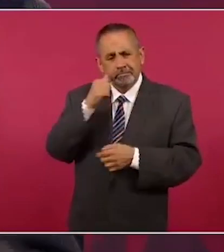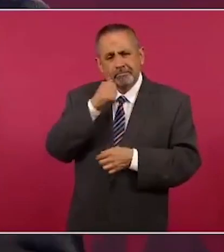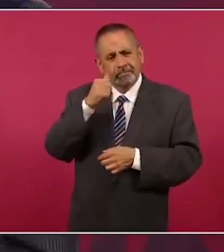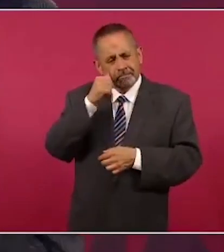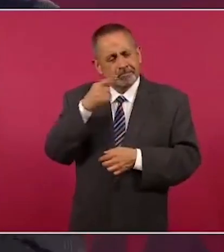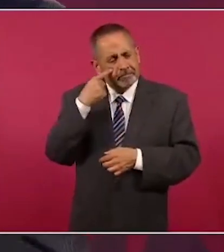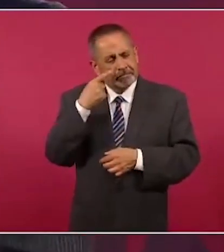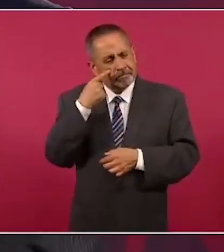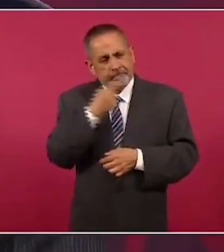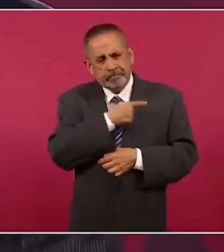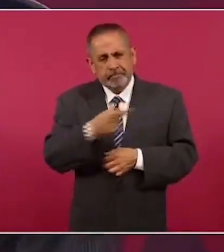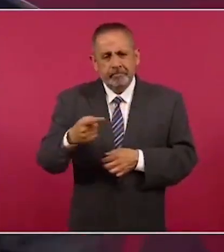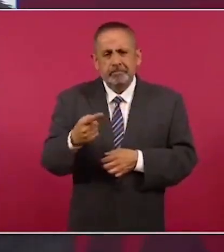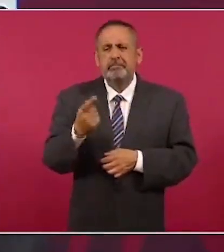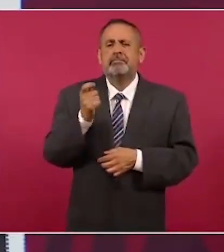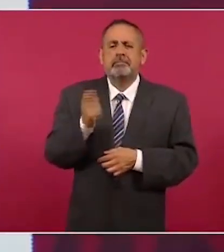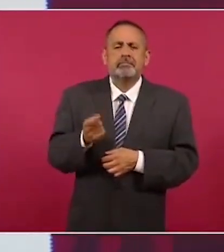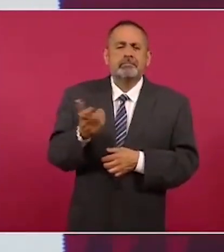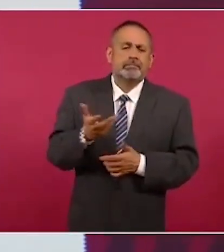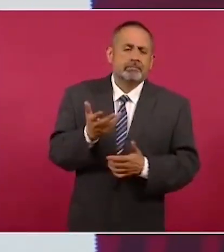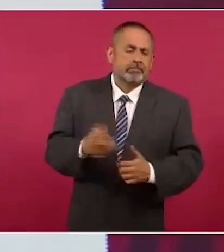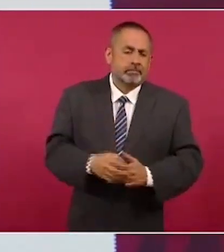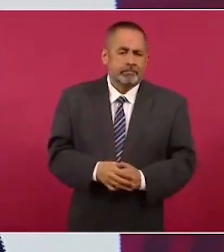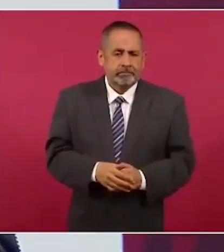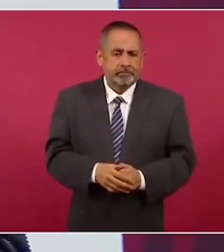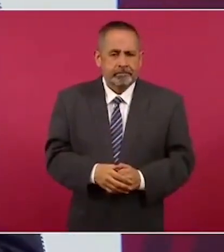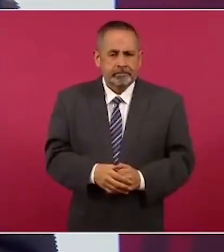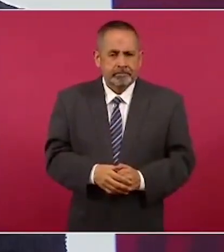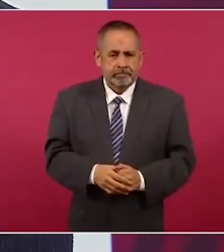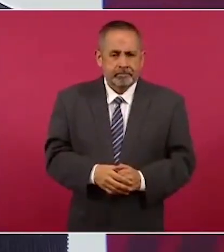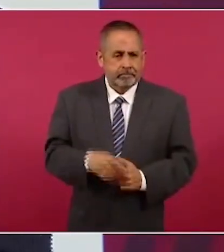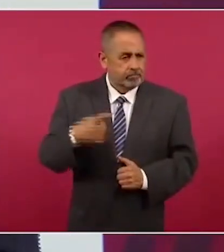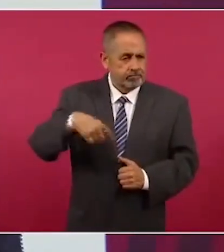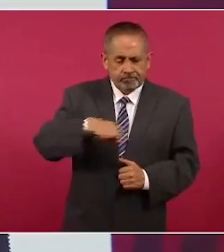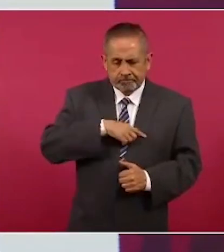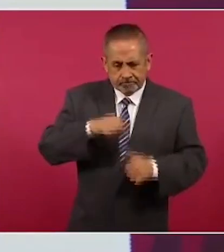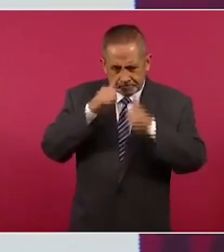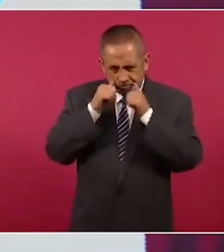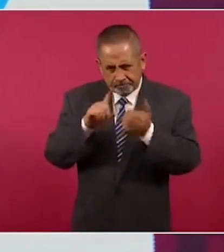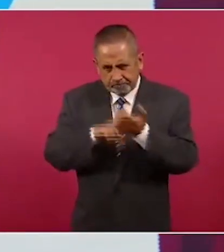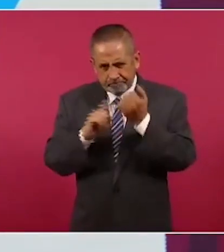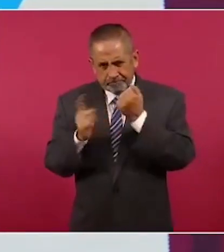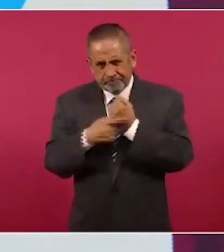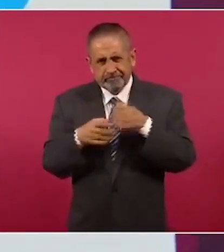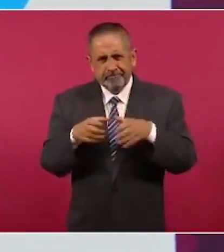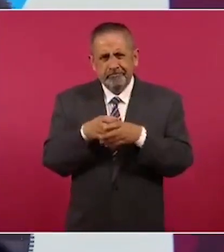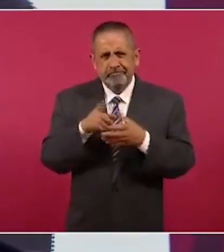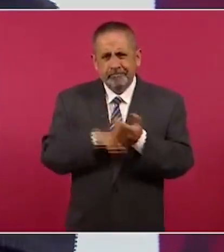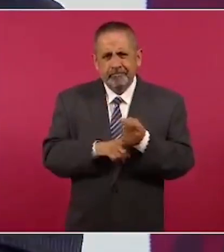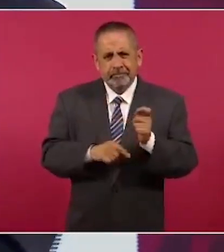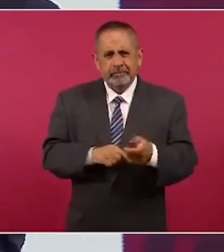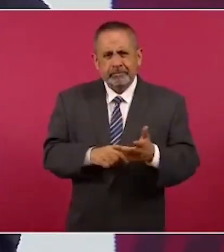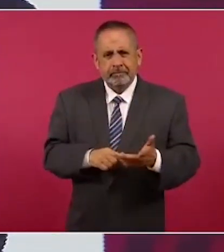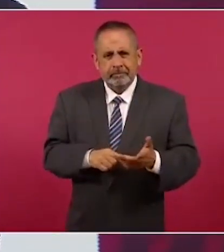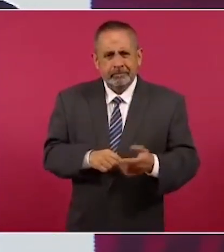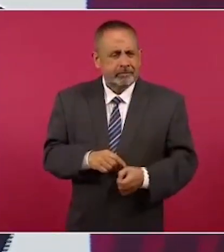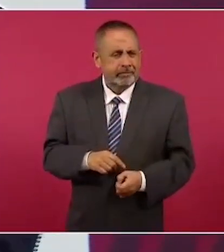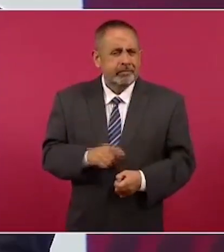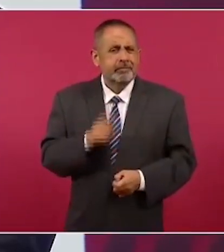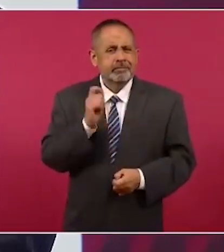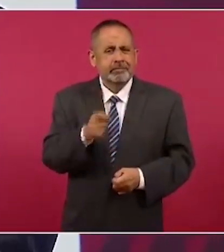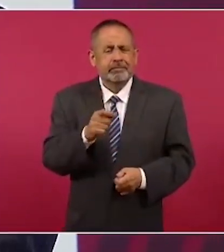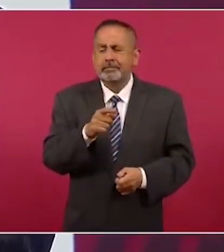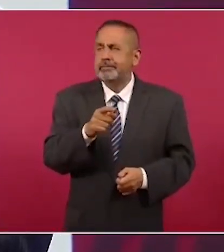Entonces, ¿qué es lo que tenemos que atender? Pues el que no